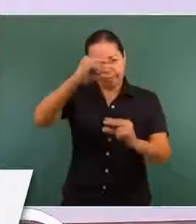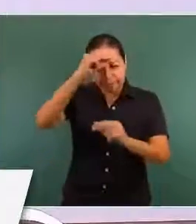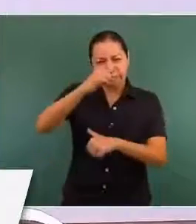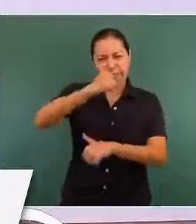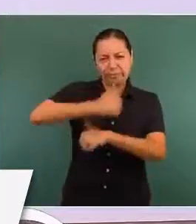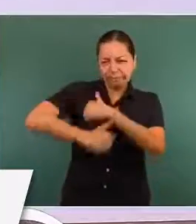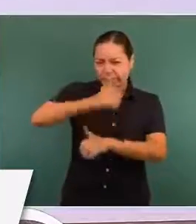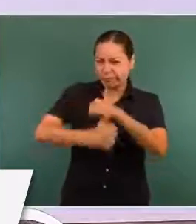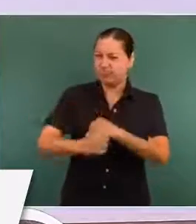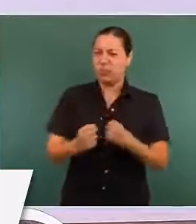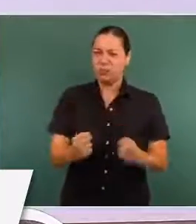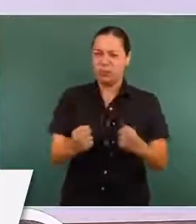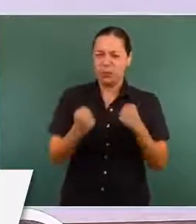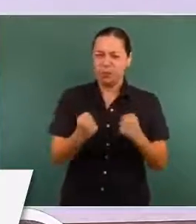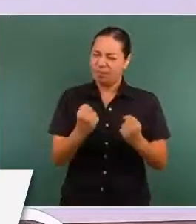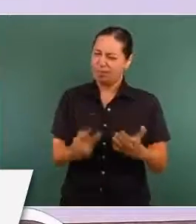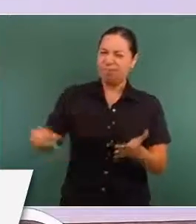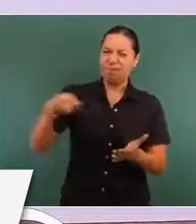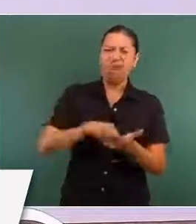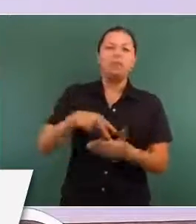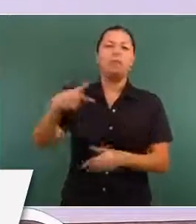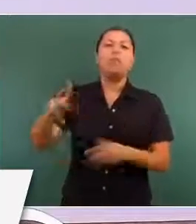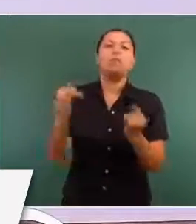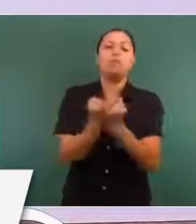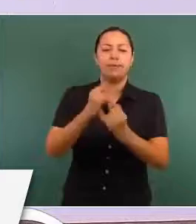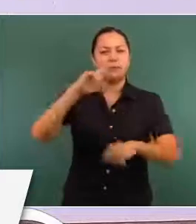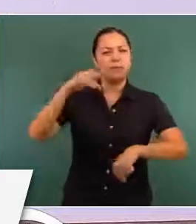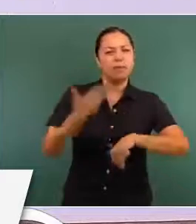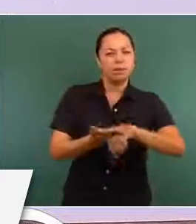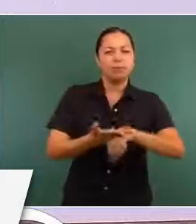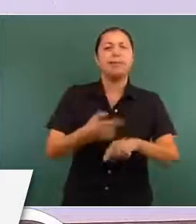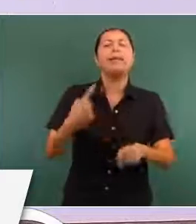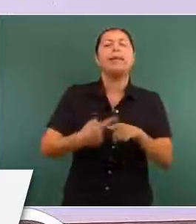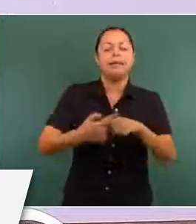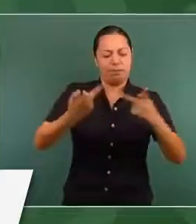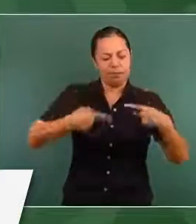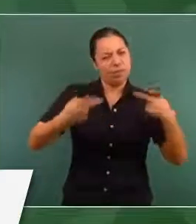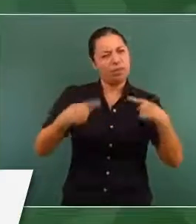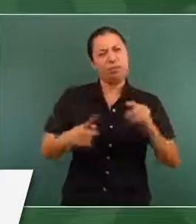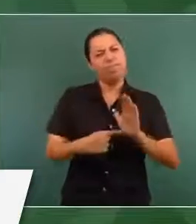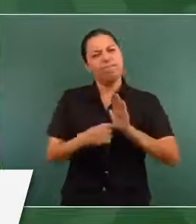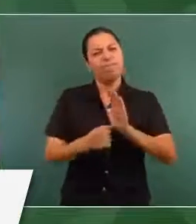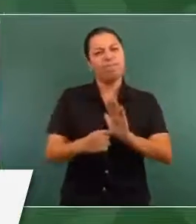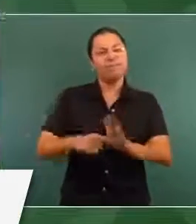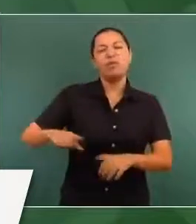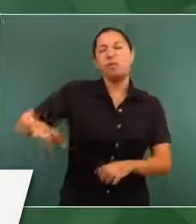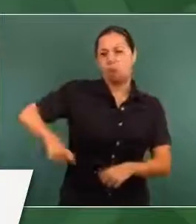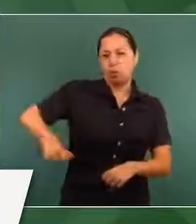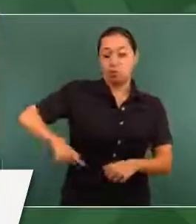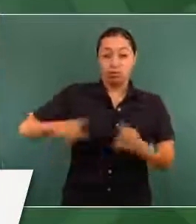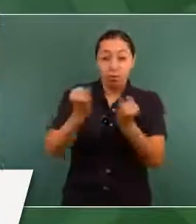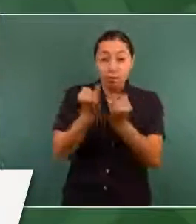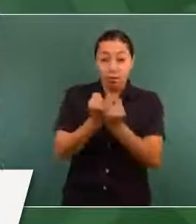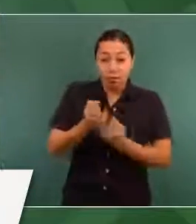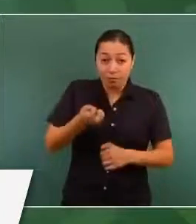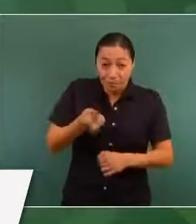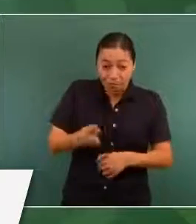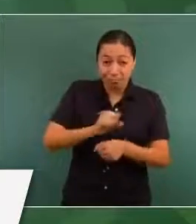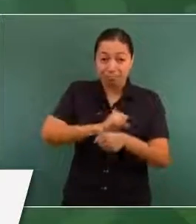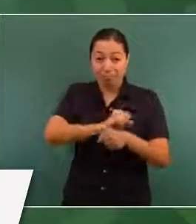y la responsabilidad de quienes representamos el gobierno, una pandemia que exige a la sociedad